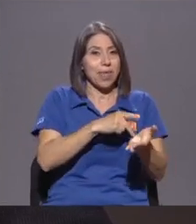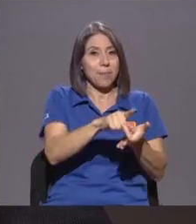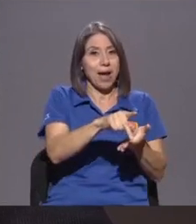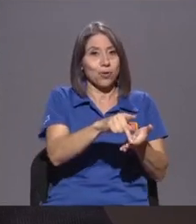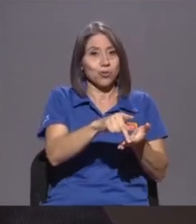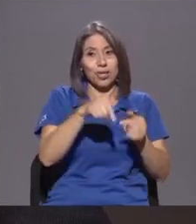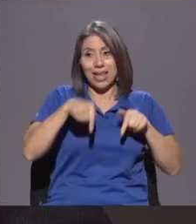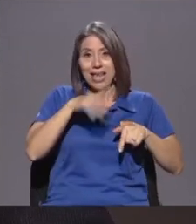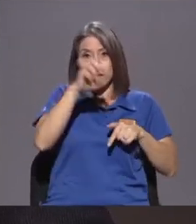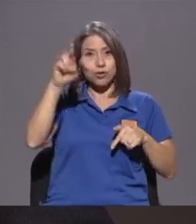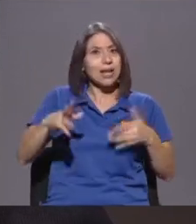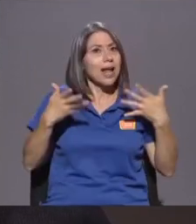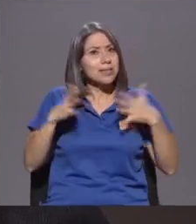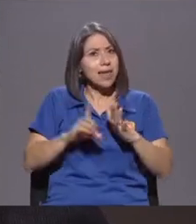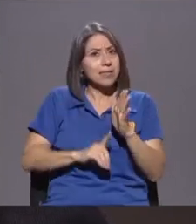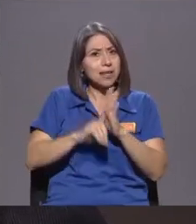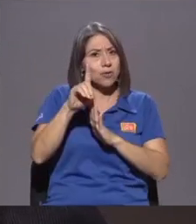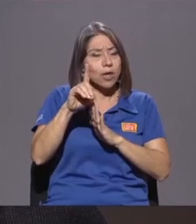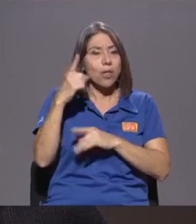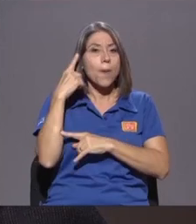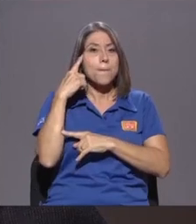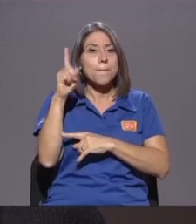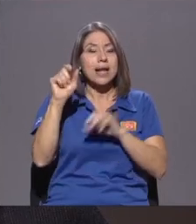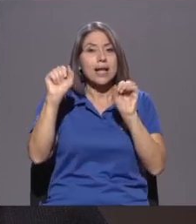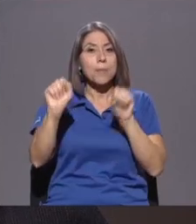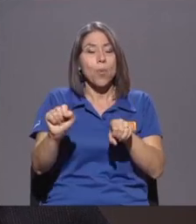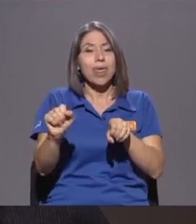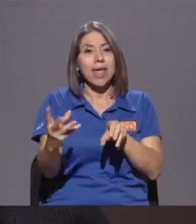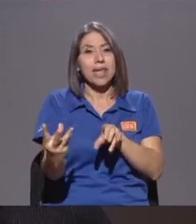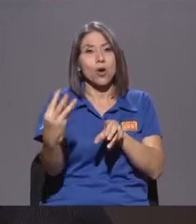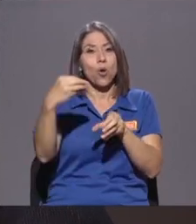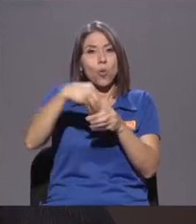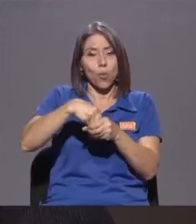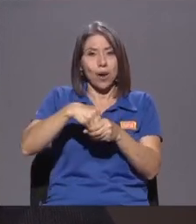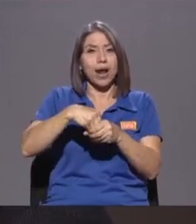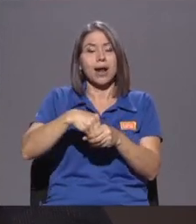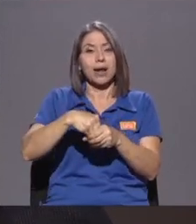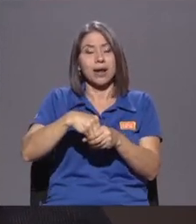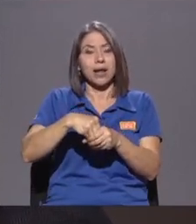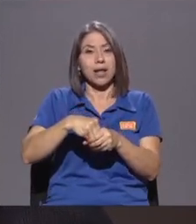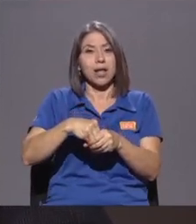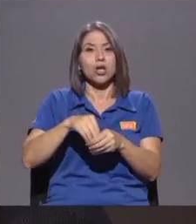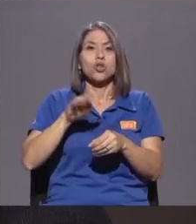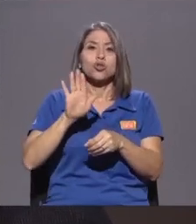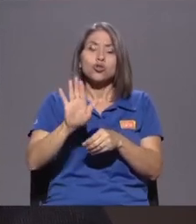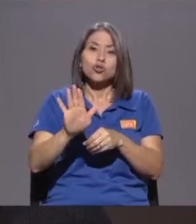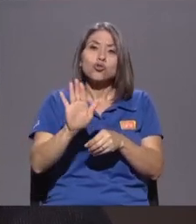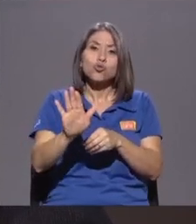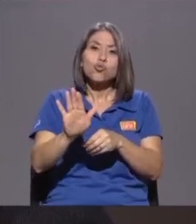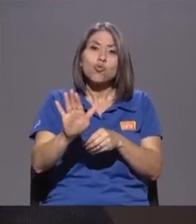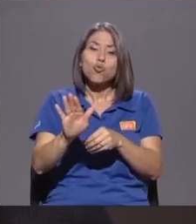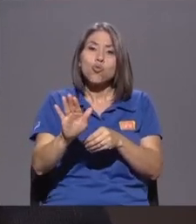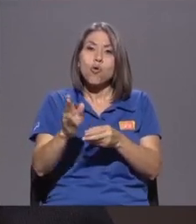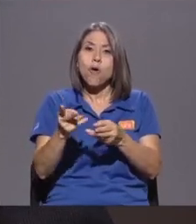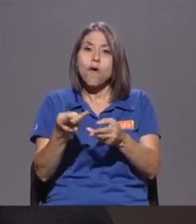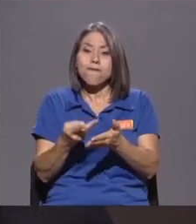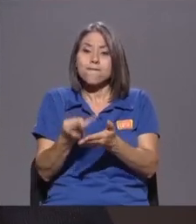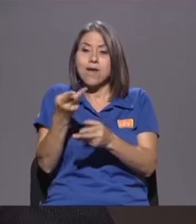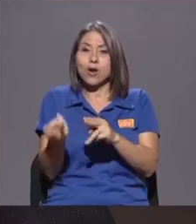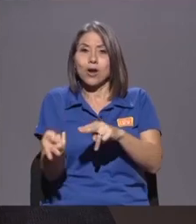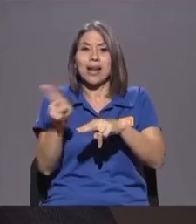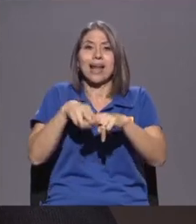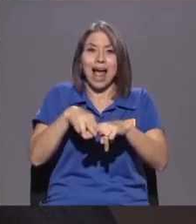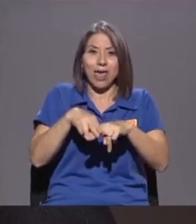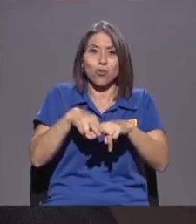Costario Que está muy desarrollado Para que puedan Incorporar Su capa Valor agregado Sobre la